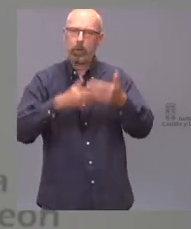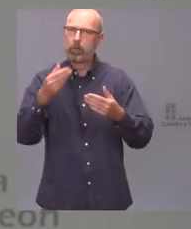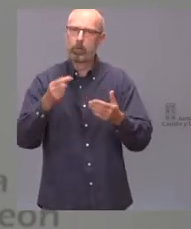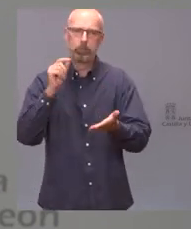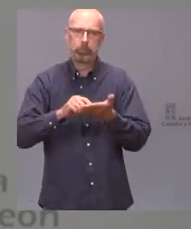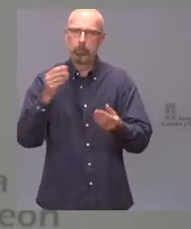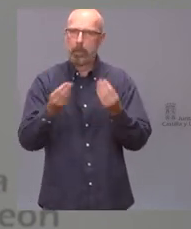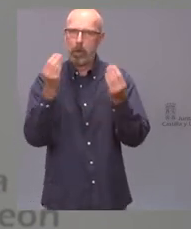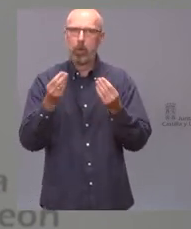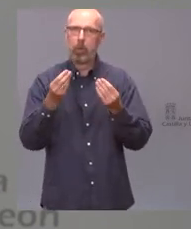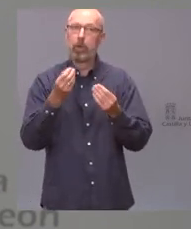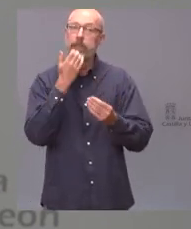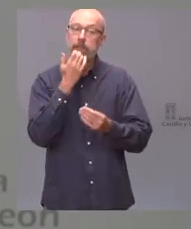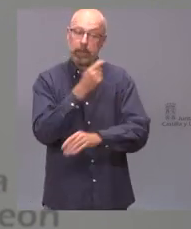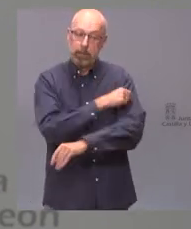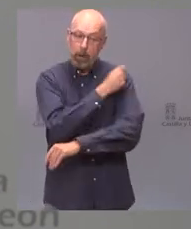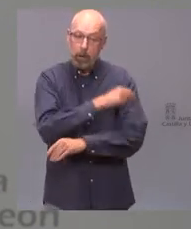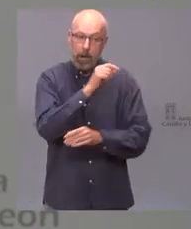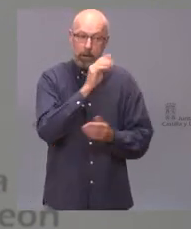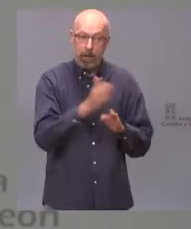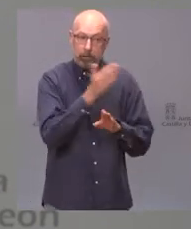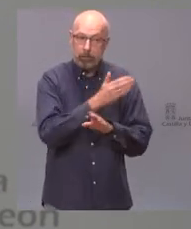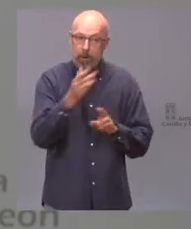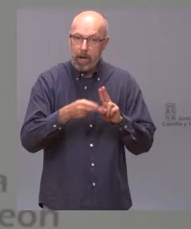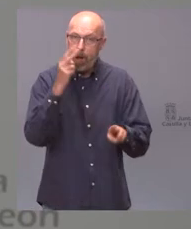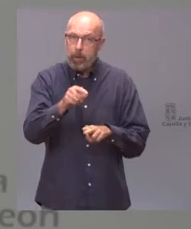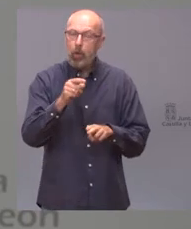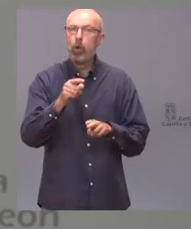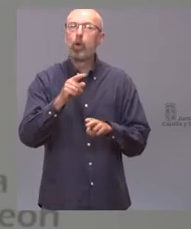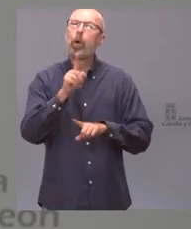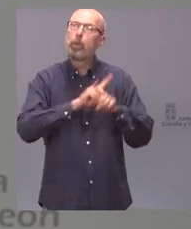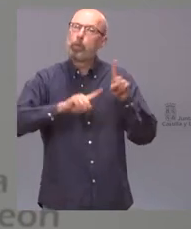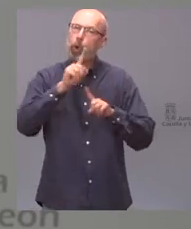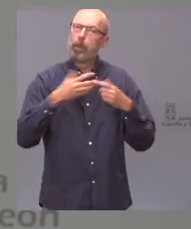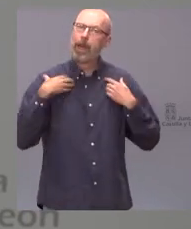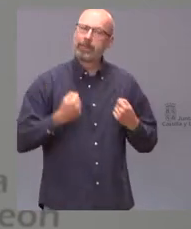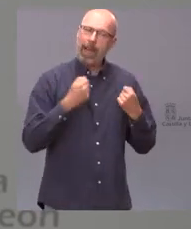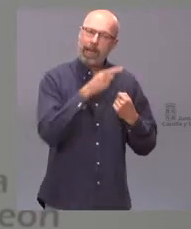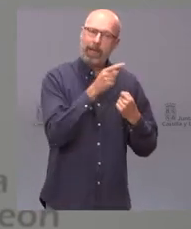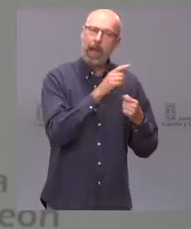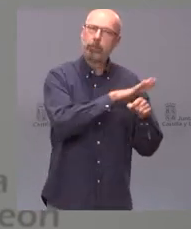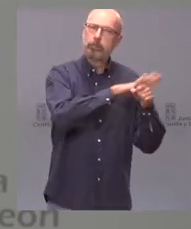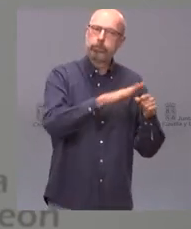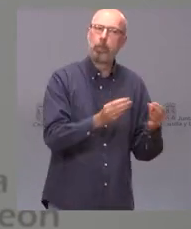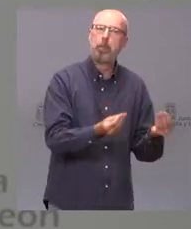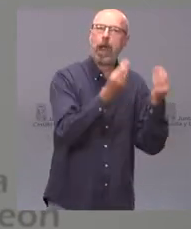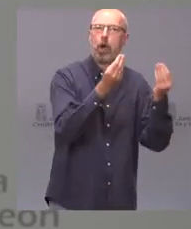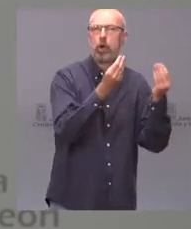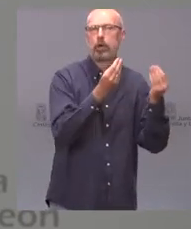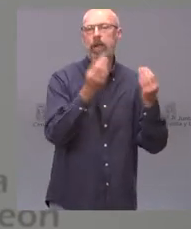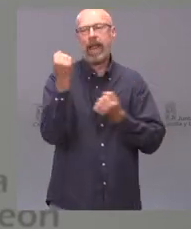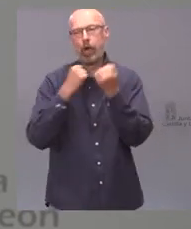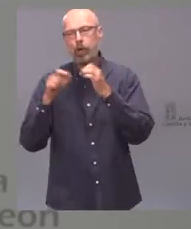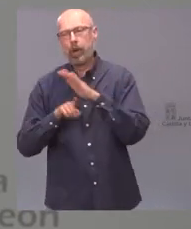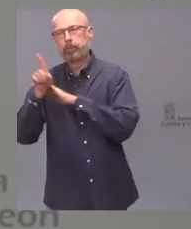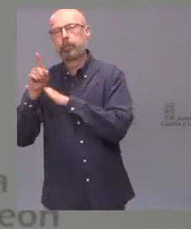le digo el principal problema de la pandemia en lo sanitario pero también podremos reactivar la economía que sin duda es algo que